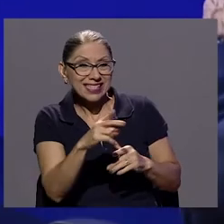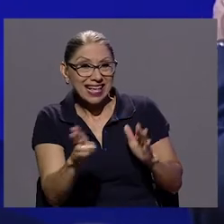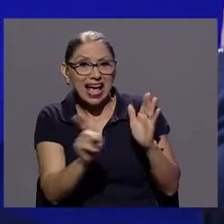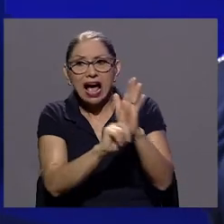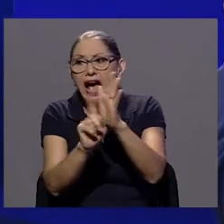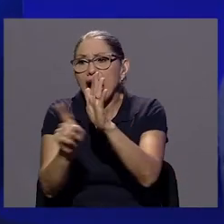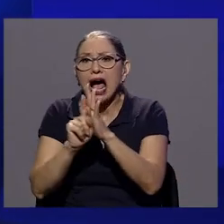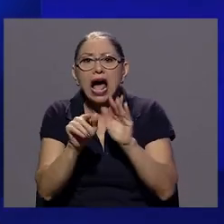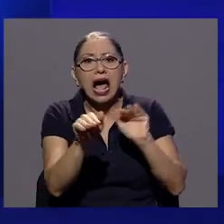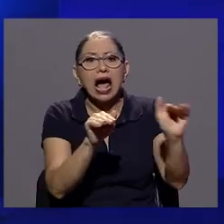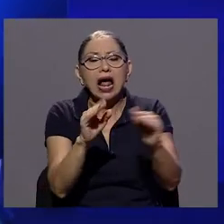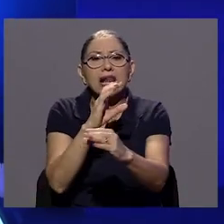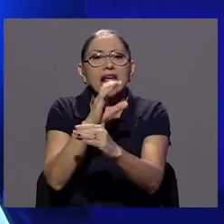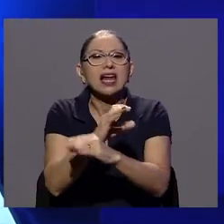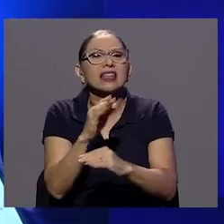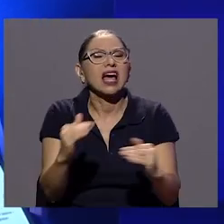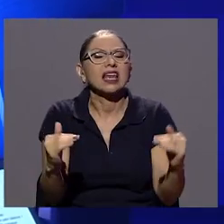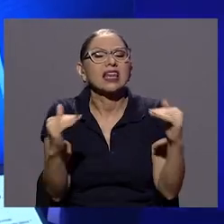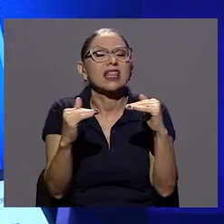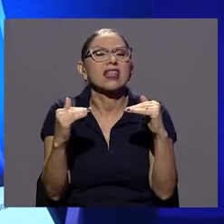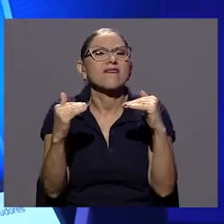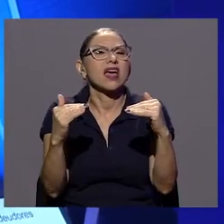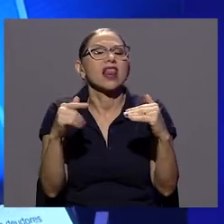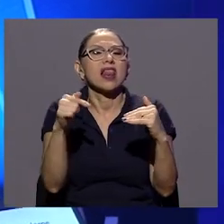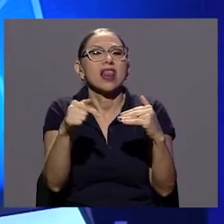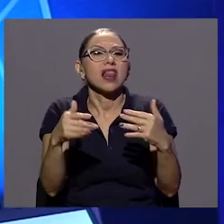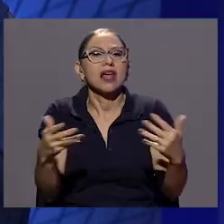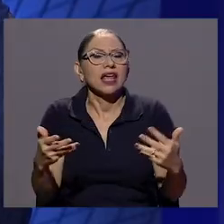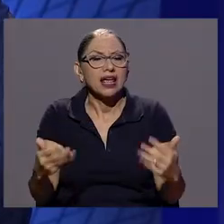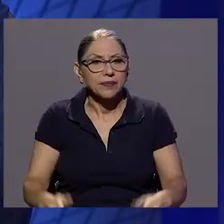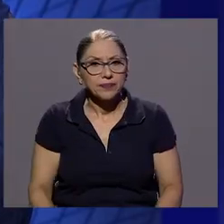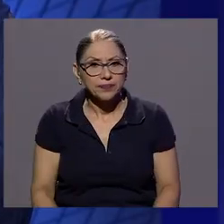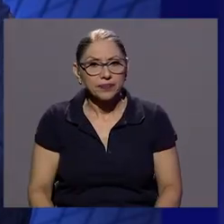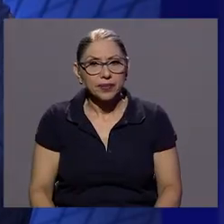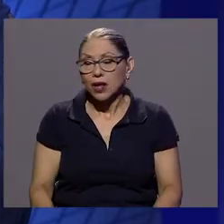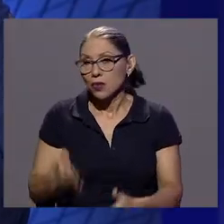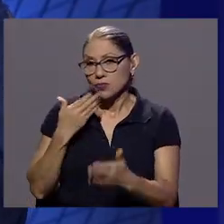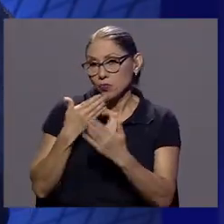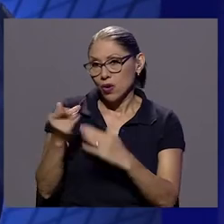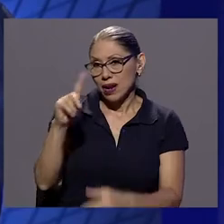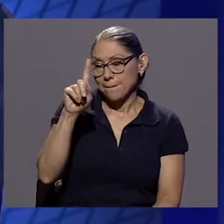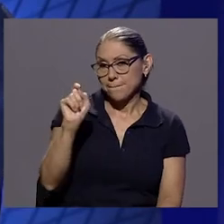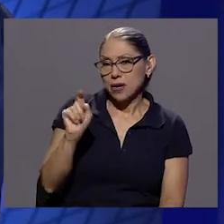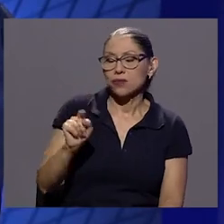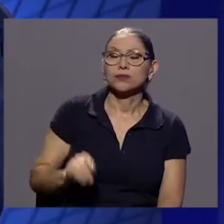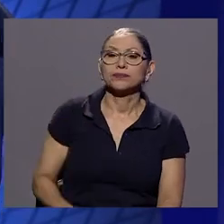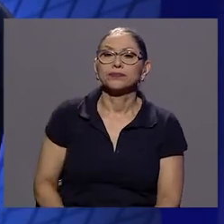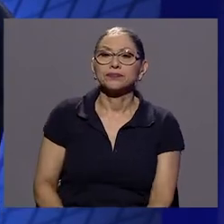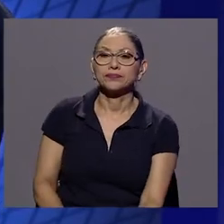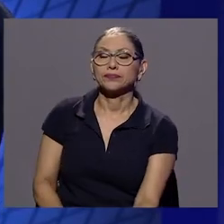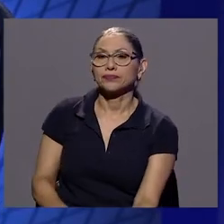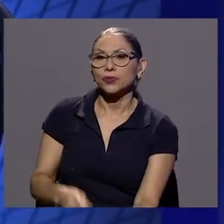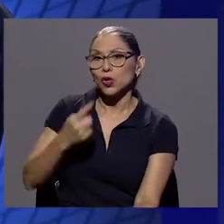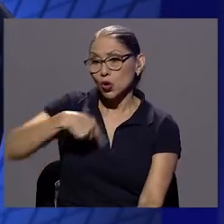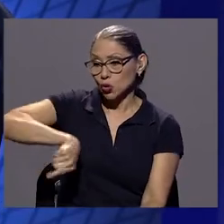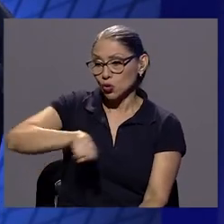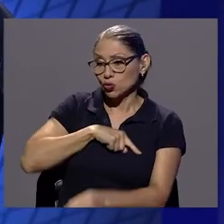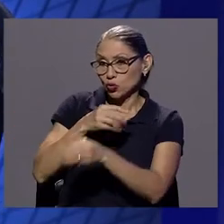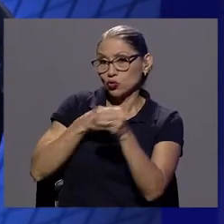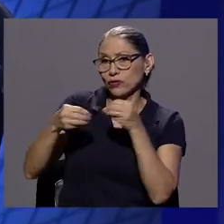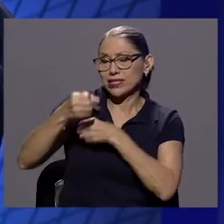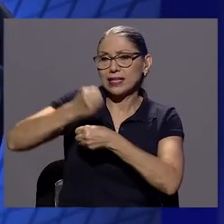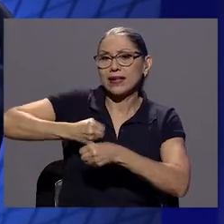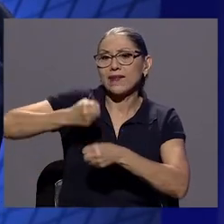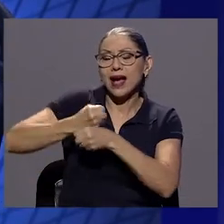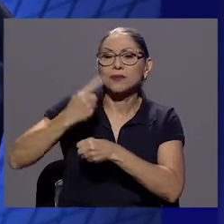nivel de alerta? Muy buena pregunta. En la oficina nosotros trabajamos para